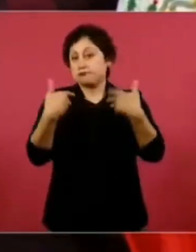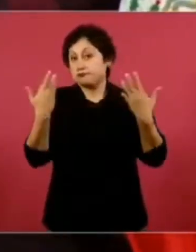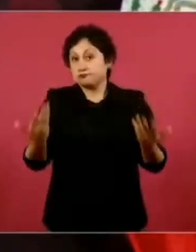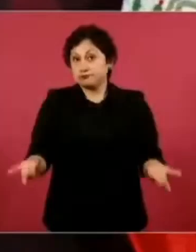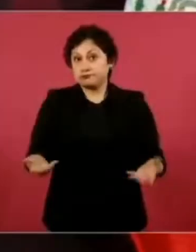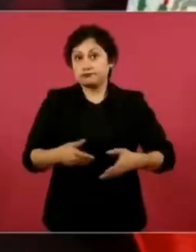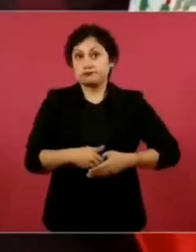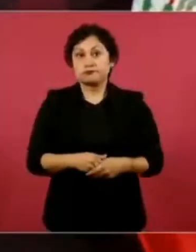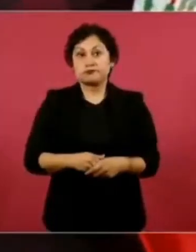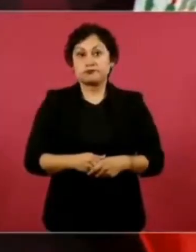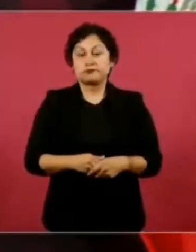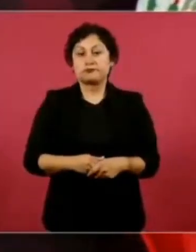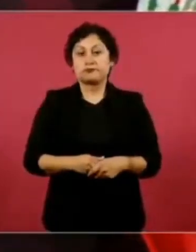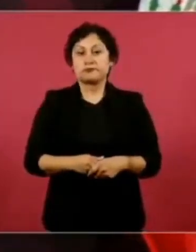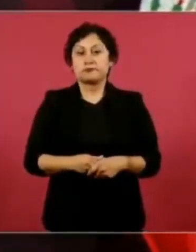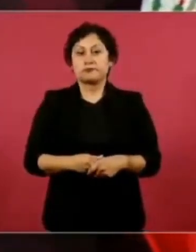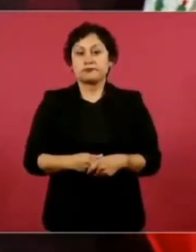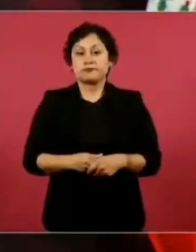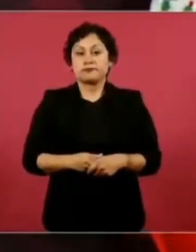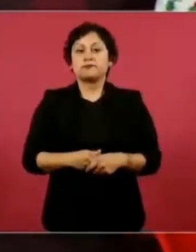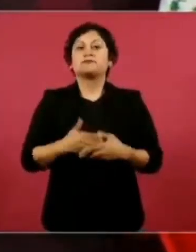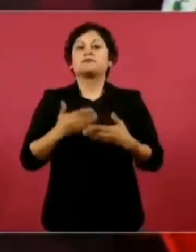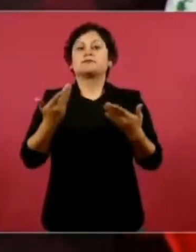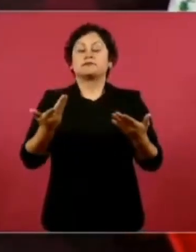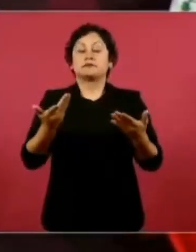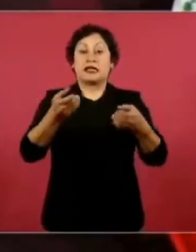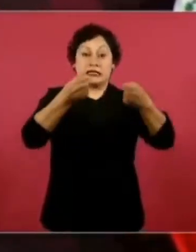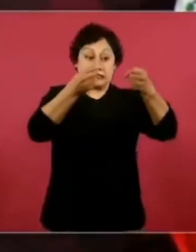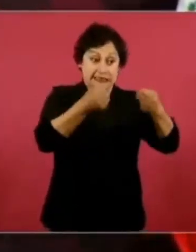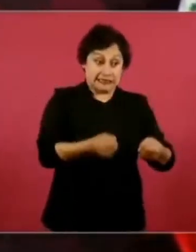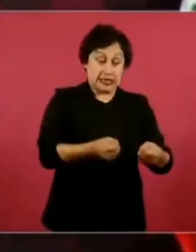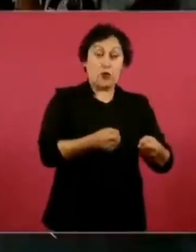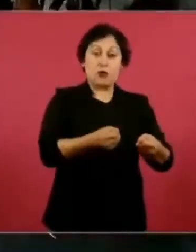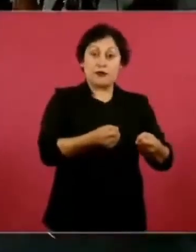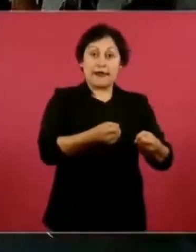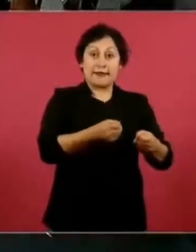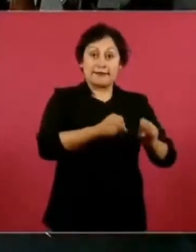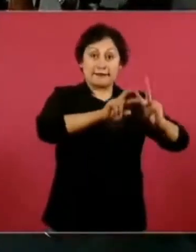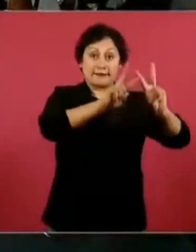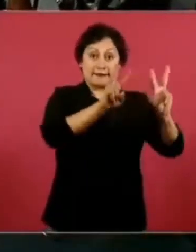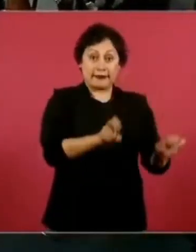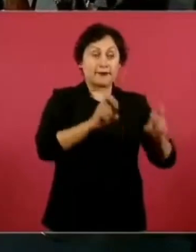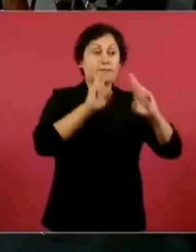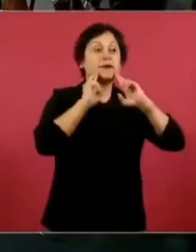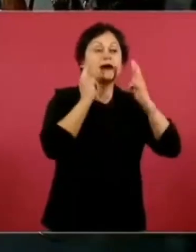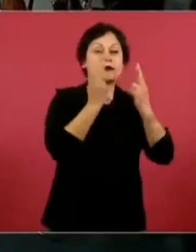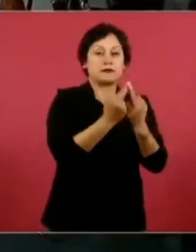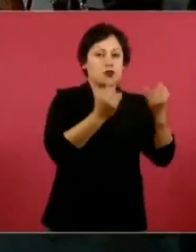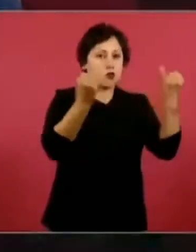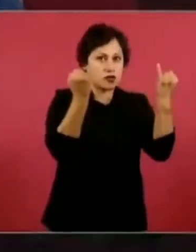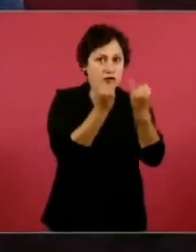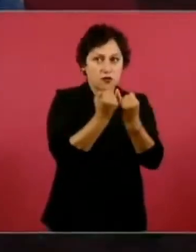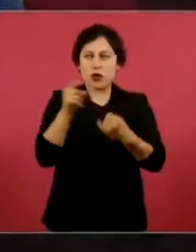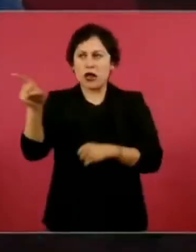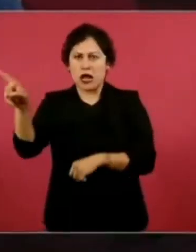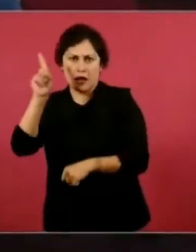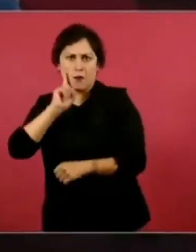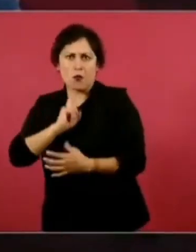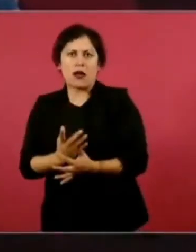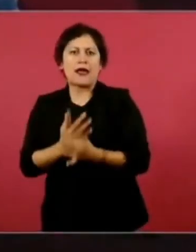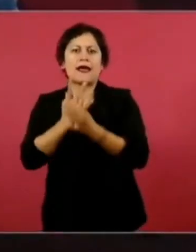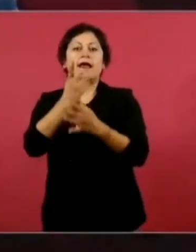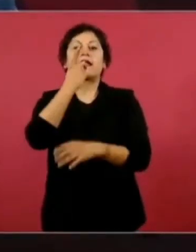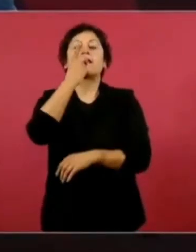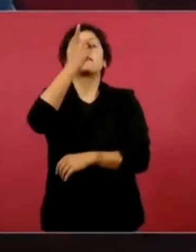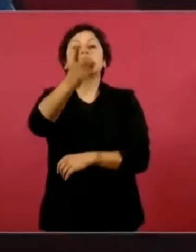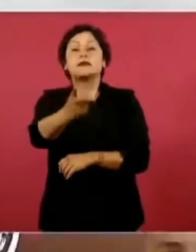Y la reunión de seguridad también dio a conocer que de seis a siete,